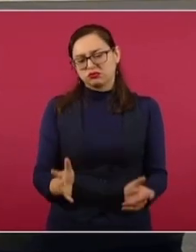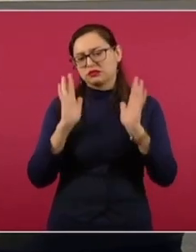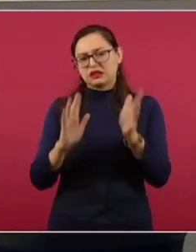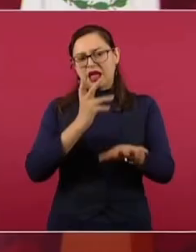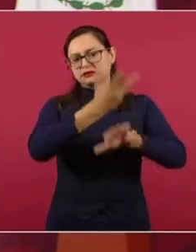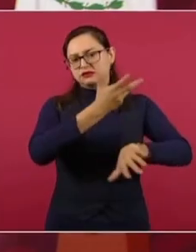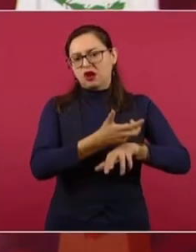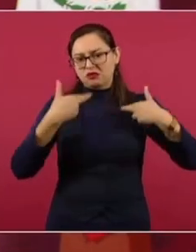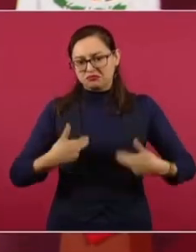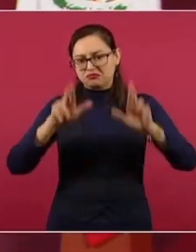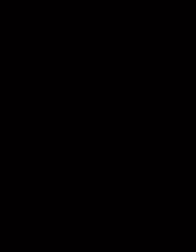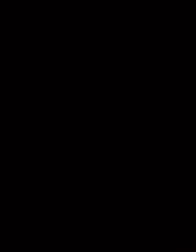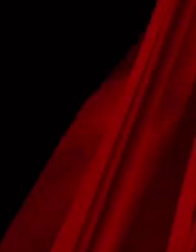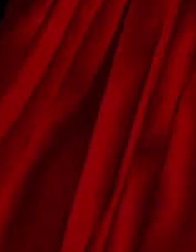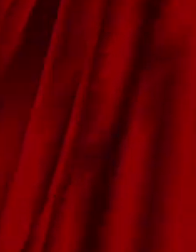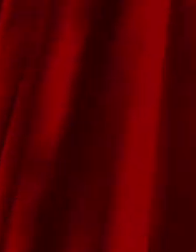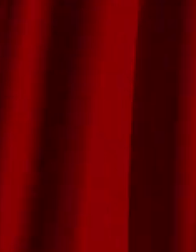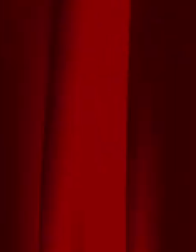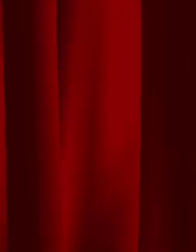aclaró.